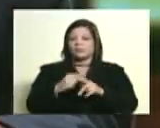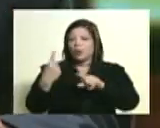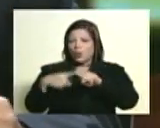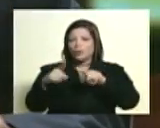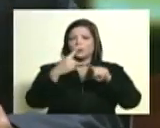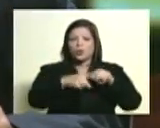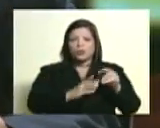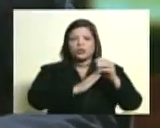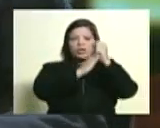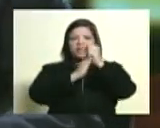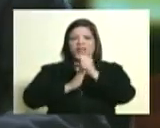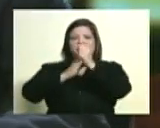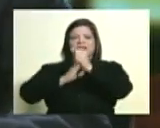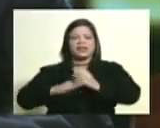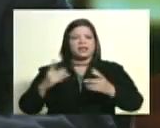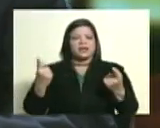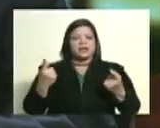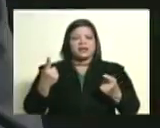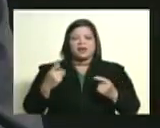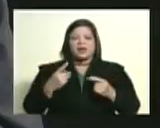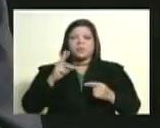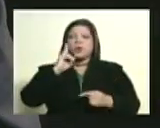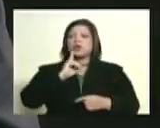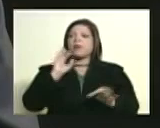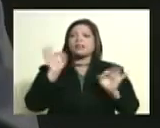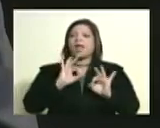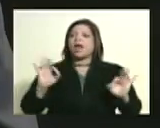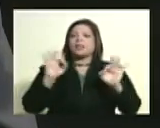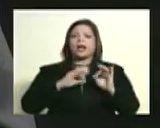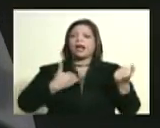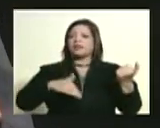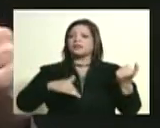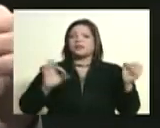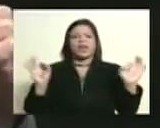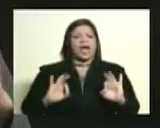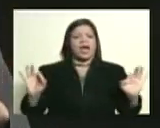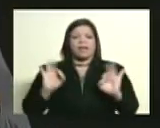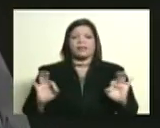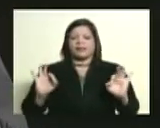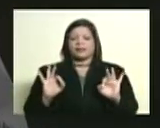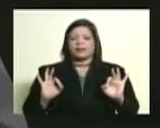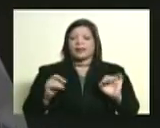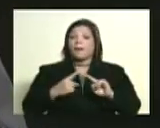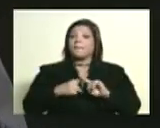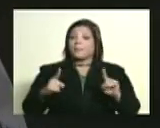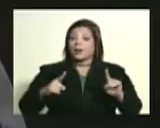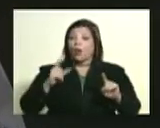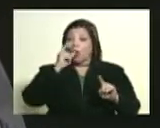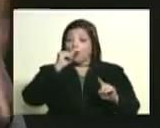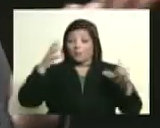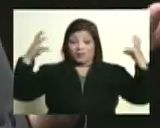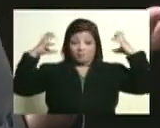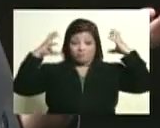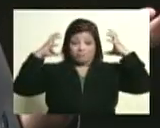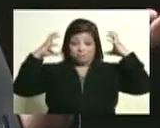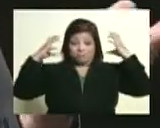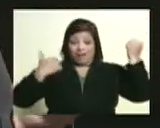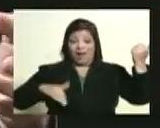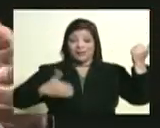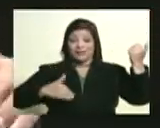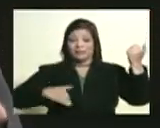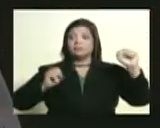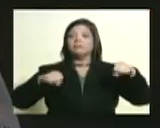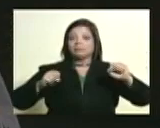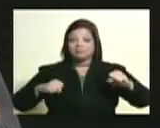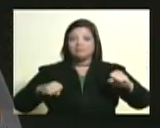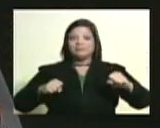liderazgos a otros liderazgos incluso liderazgos interiores sin embargo Alí Primera fue pionero yo creo